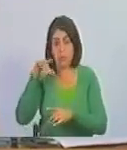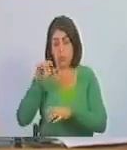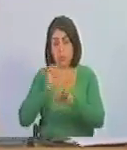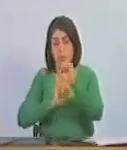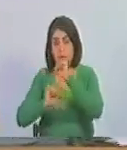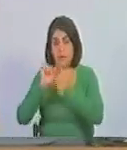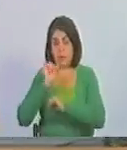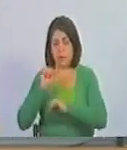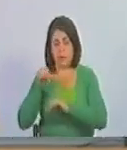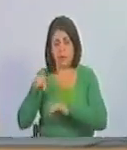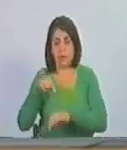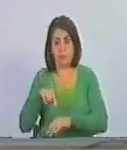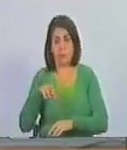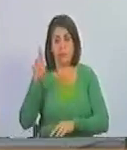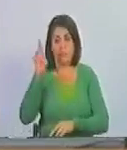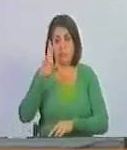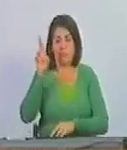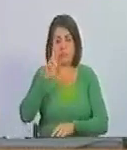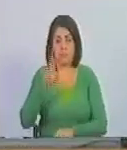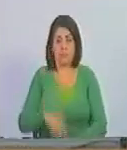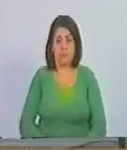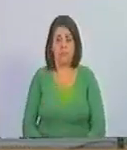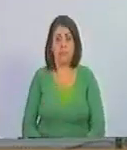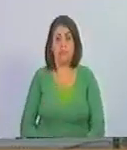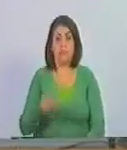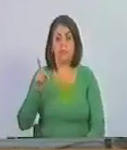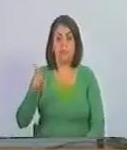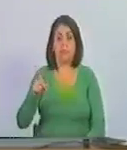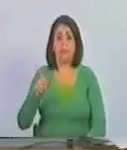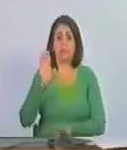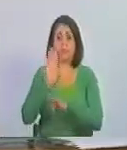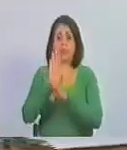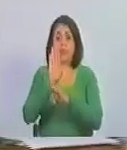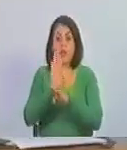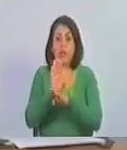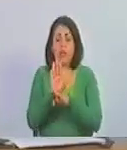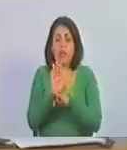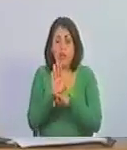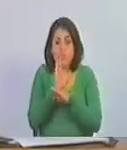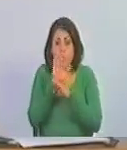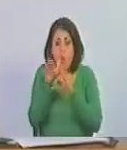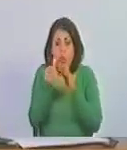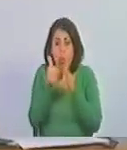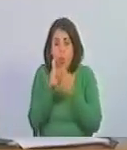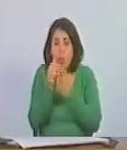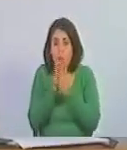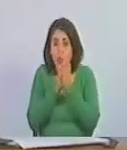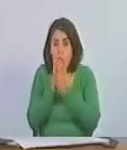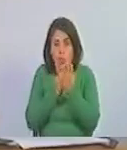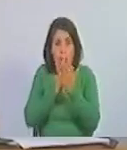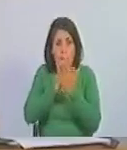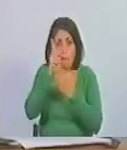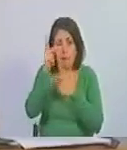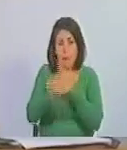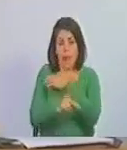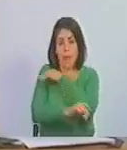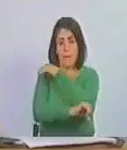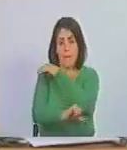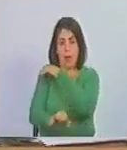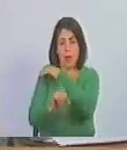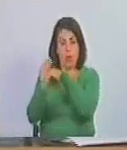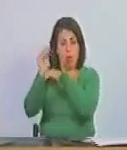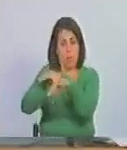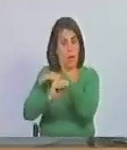defensor de la república era un zamuro cuidando carne era un delincuente muchísimo mayor